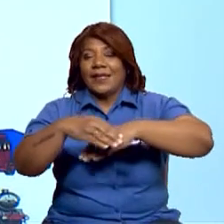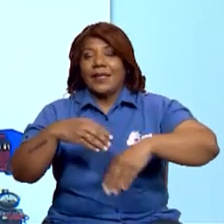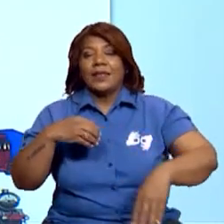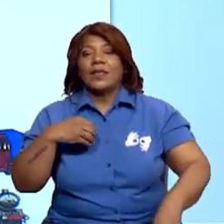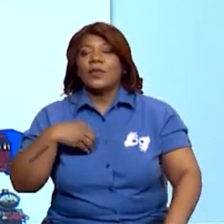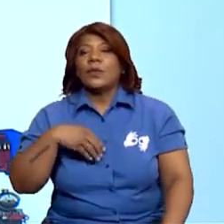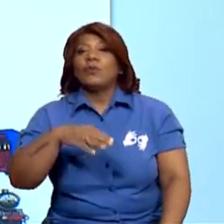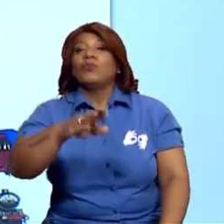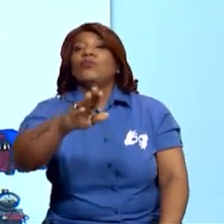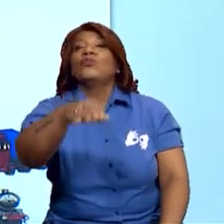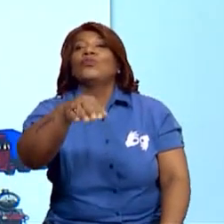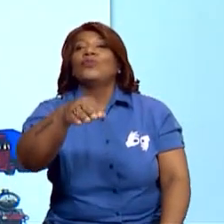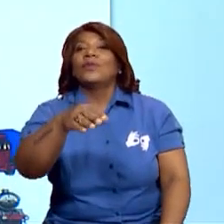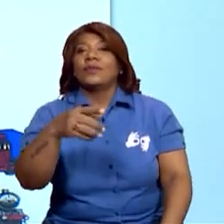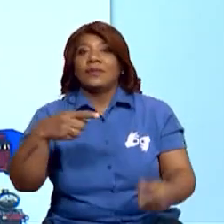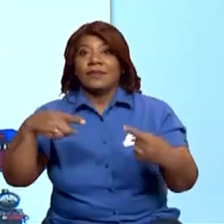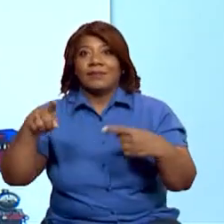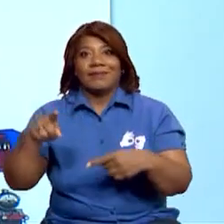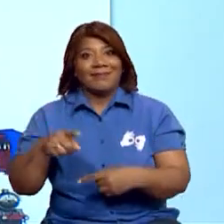Terrestre. Muy bien.